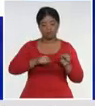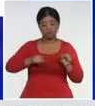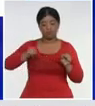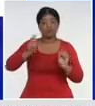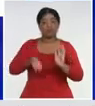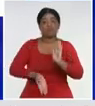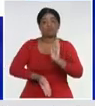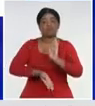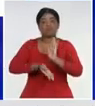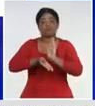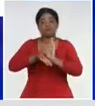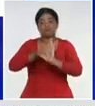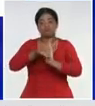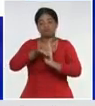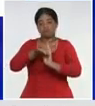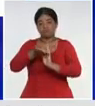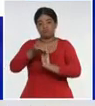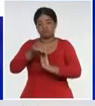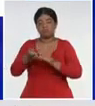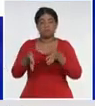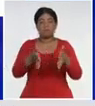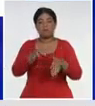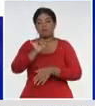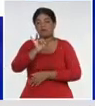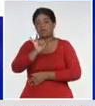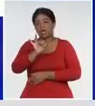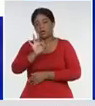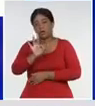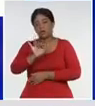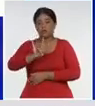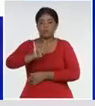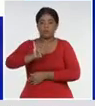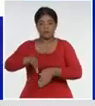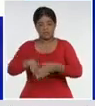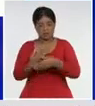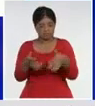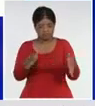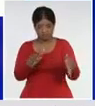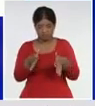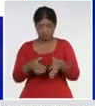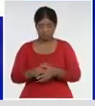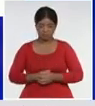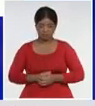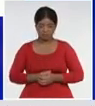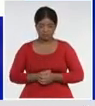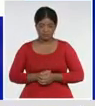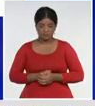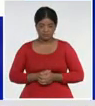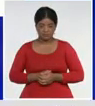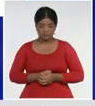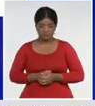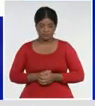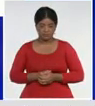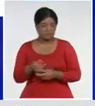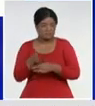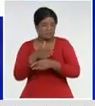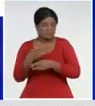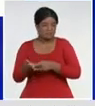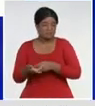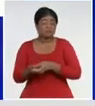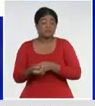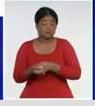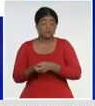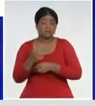que ha tenido, desde hace, 7, 8, 9 días, y que realmente, traduce, una tasa, de